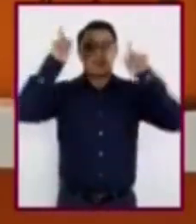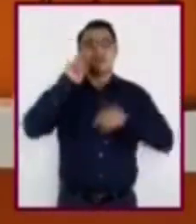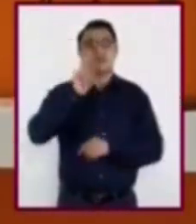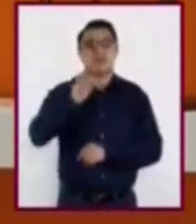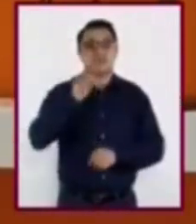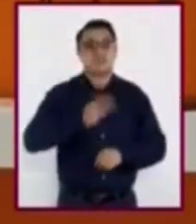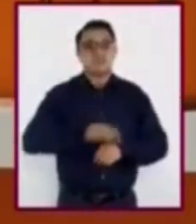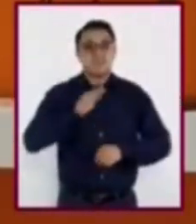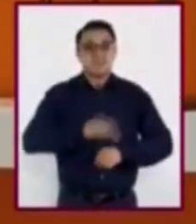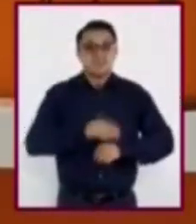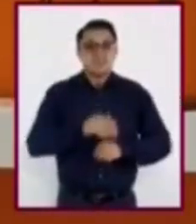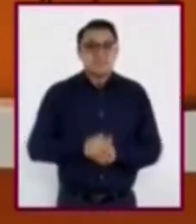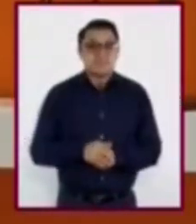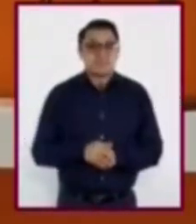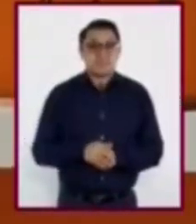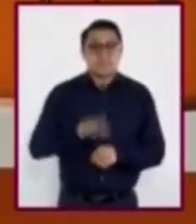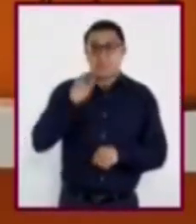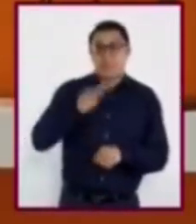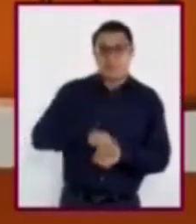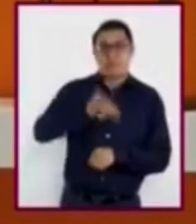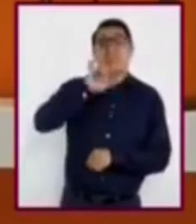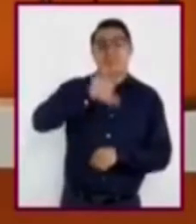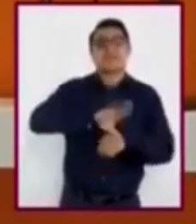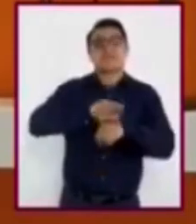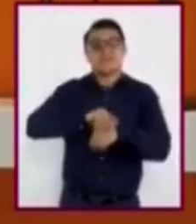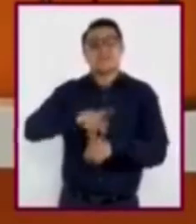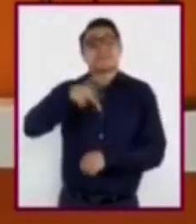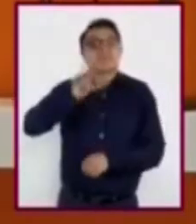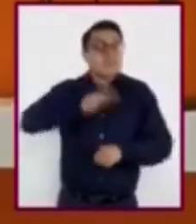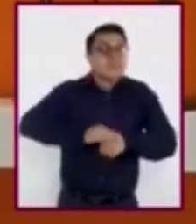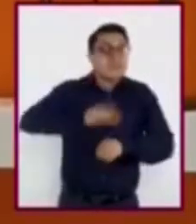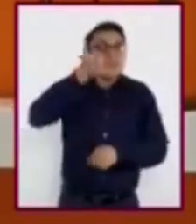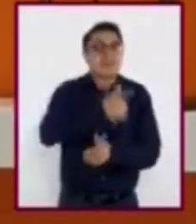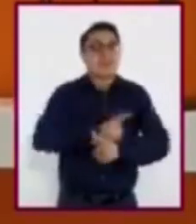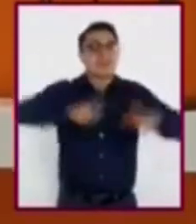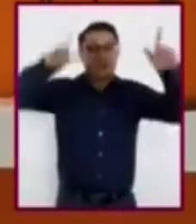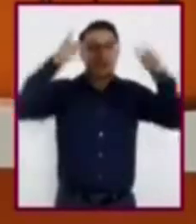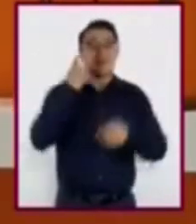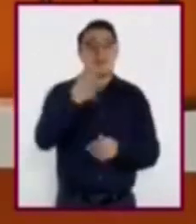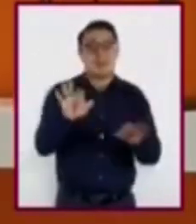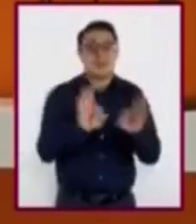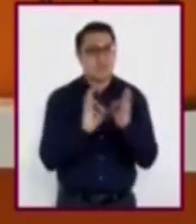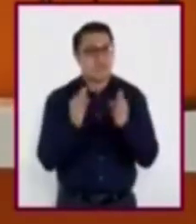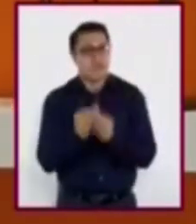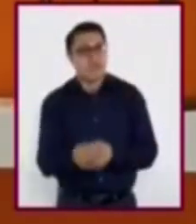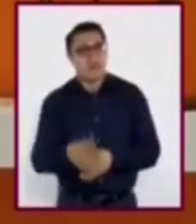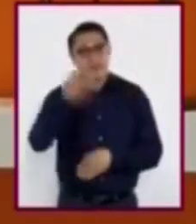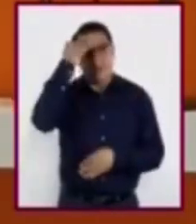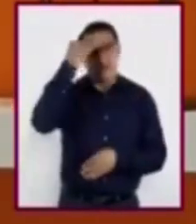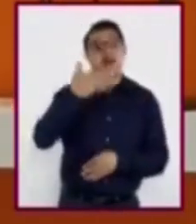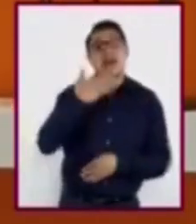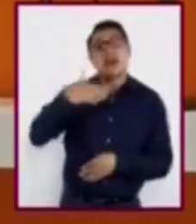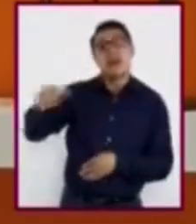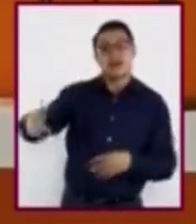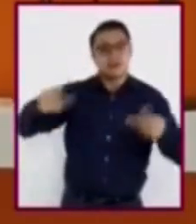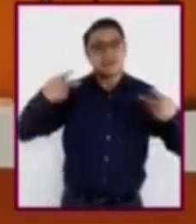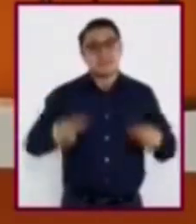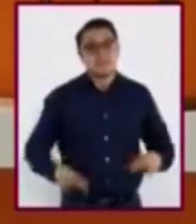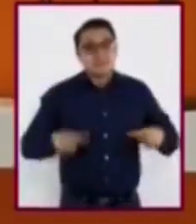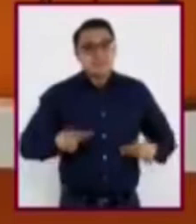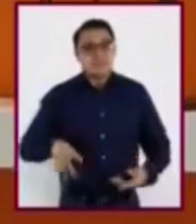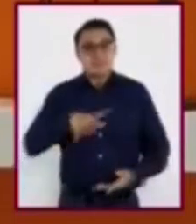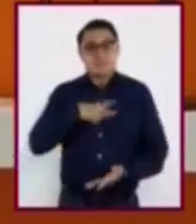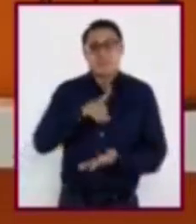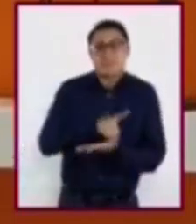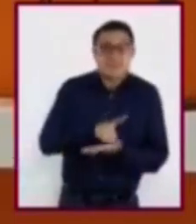más que tener solo el permiso de los padres. La libertad es la capacidad que tiene el ser humano de disponer de sí